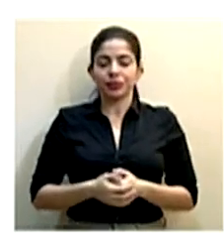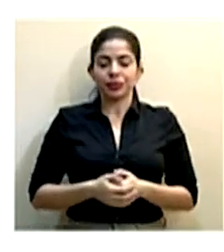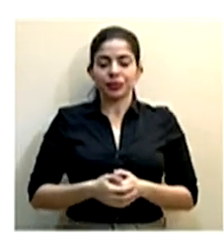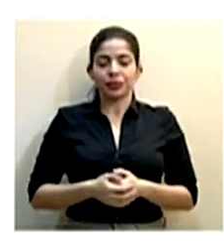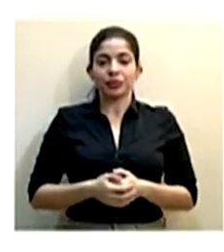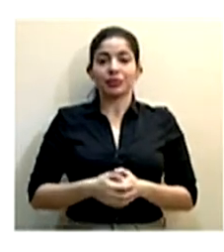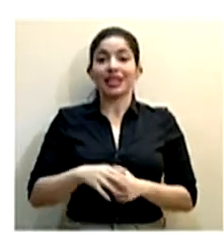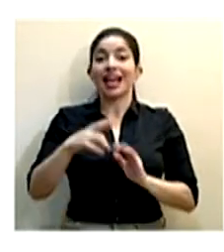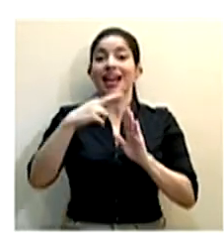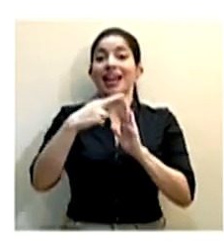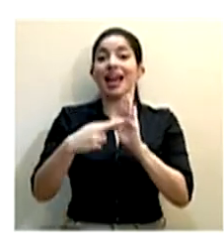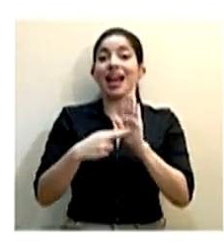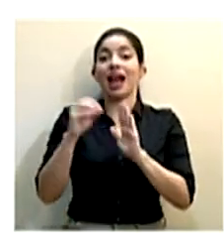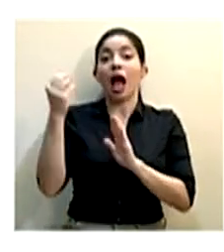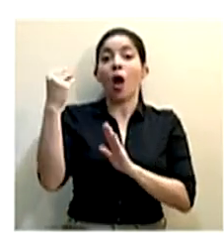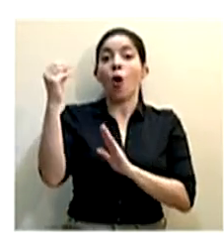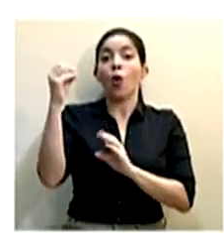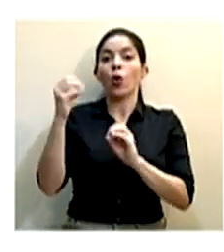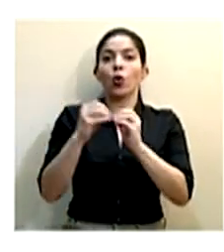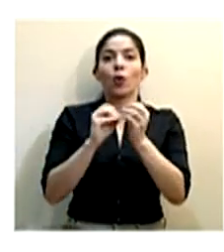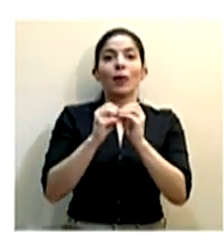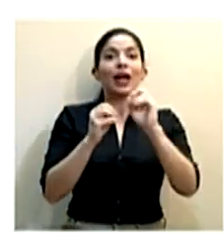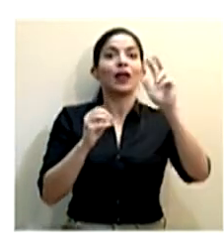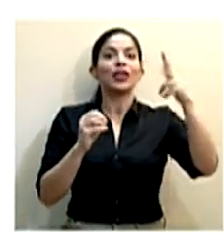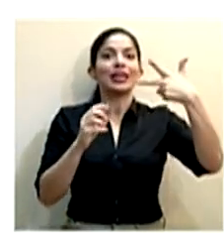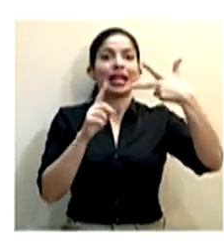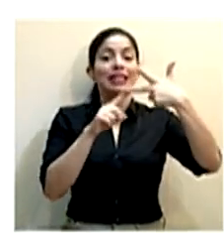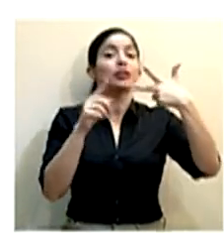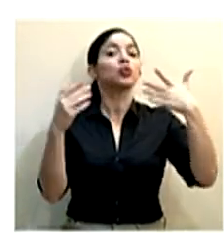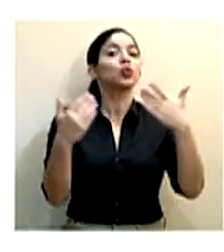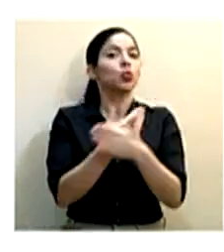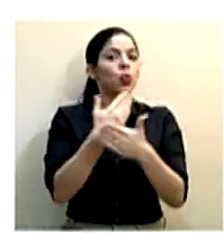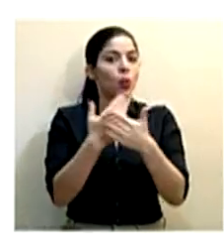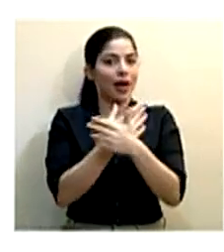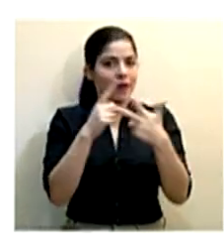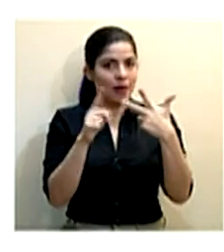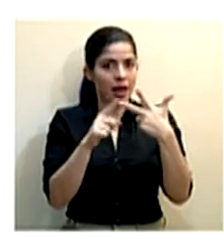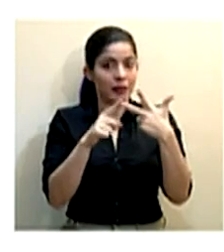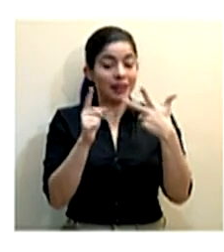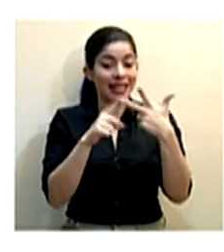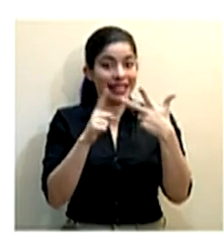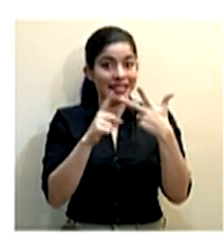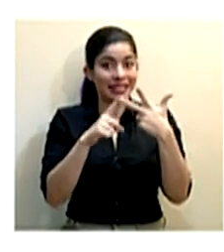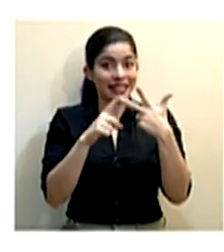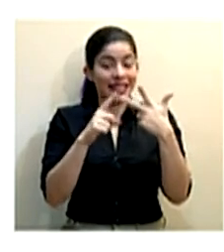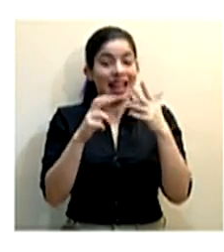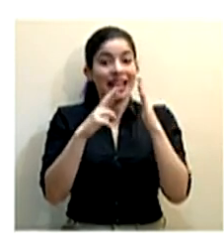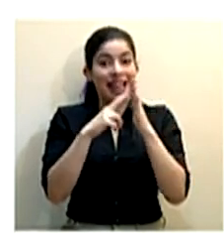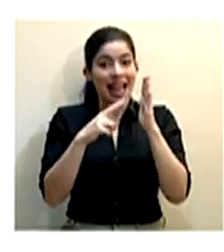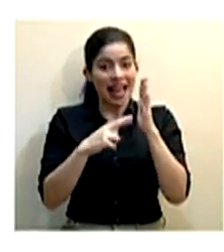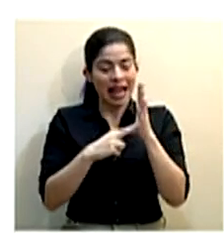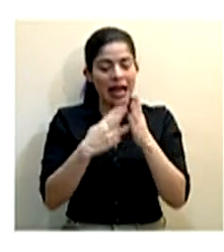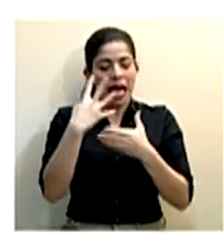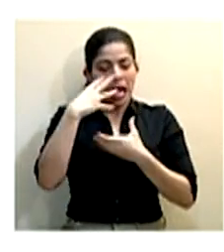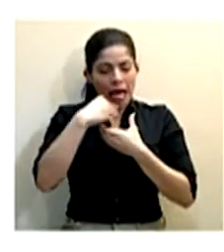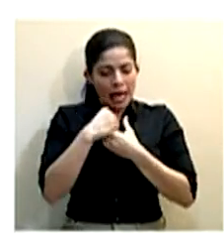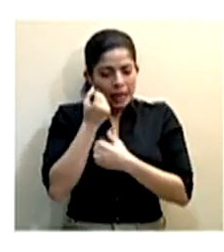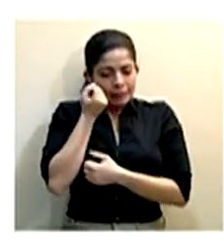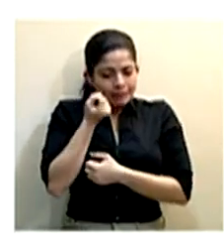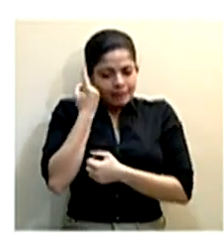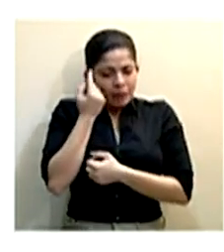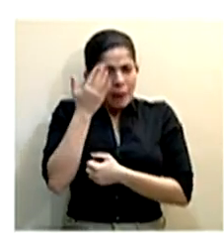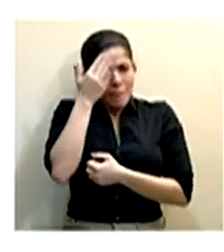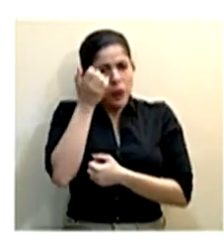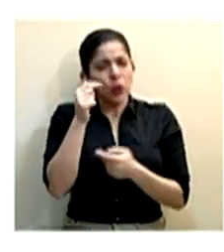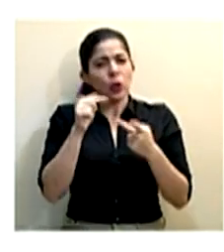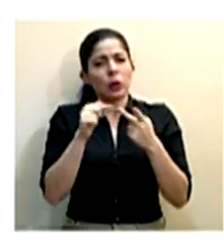Regla de oro número tres. Esta es nueva. Tenemos esta regla, tenemos que interiorizarla y comprenderla porque